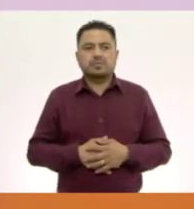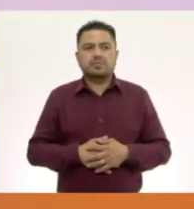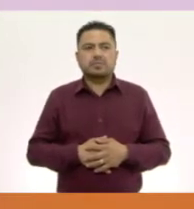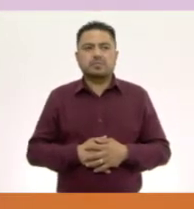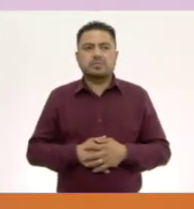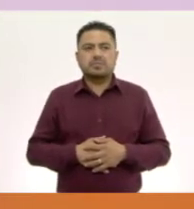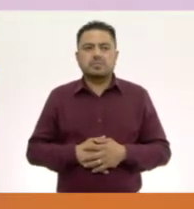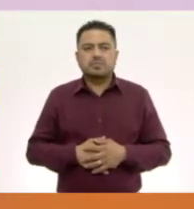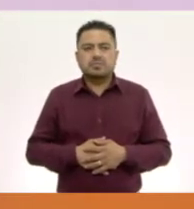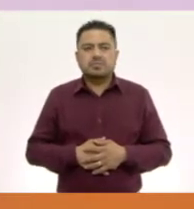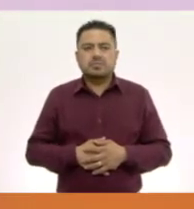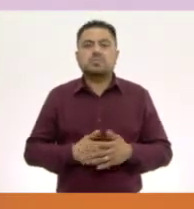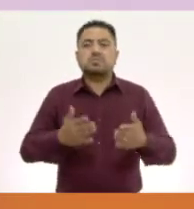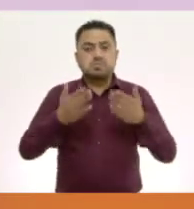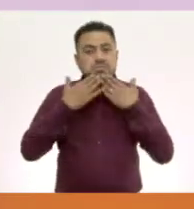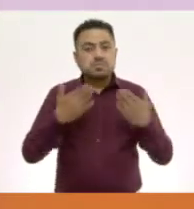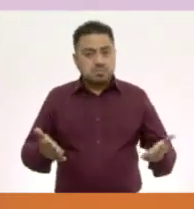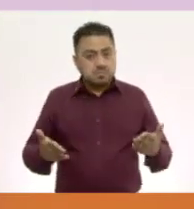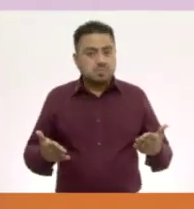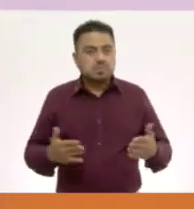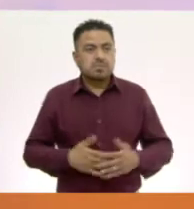Formas. Muy bien.